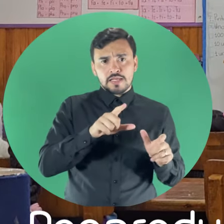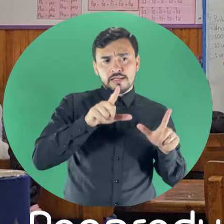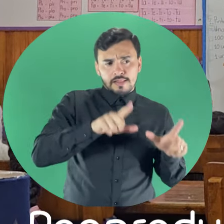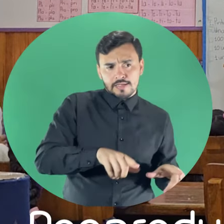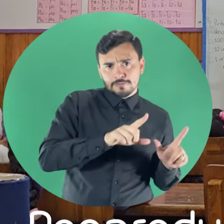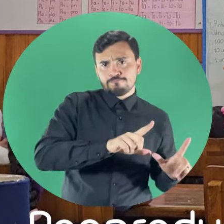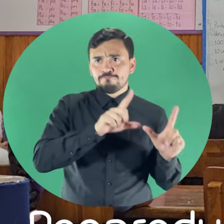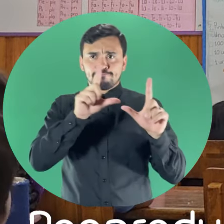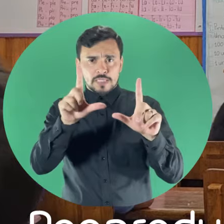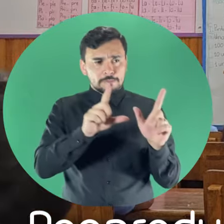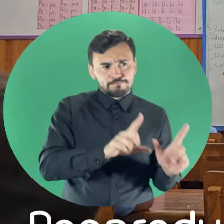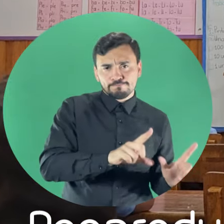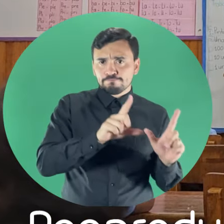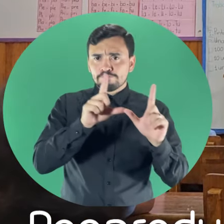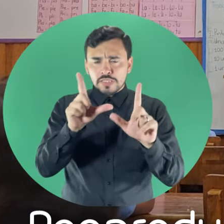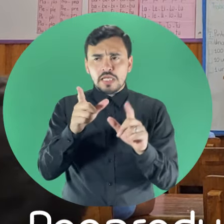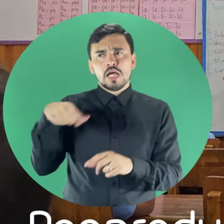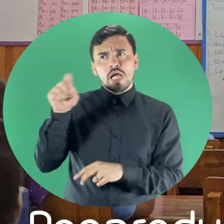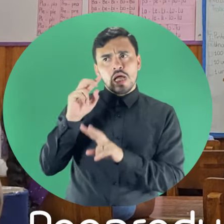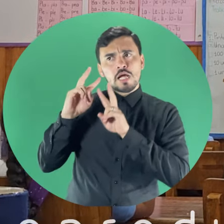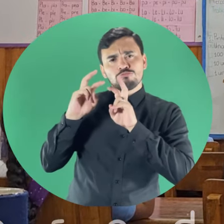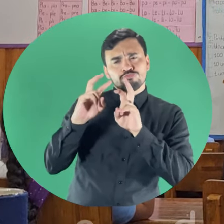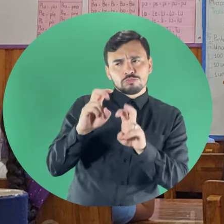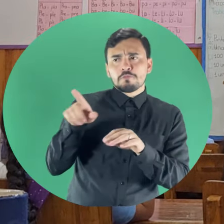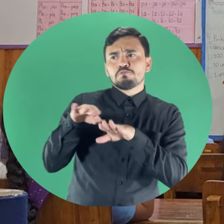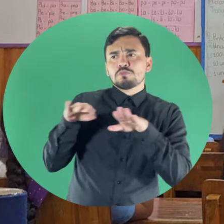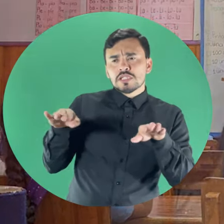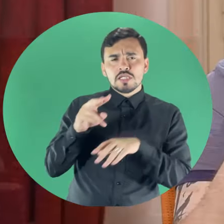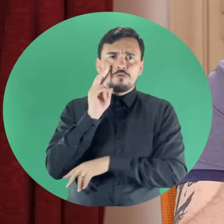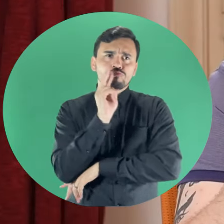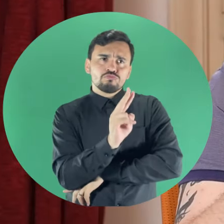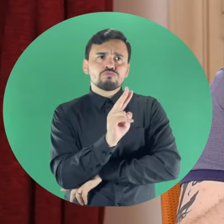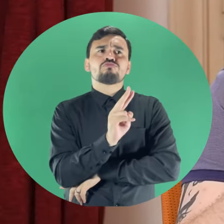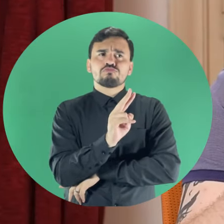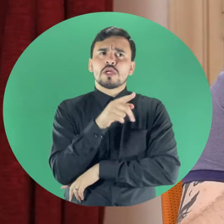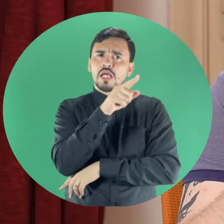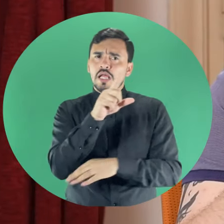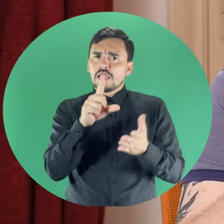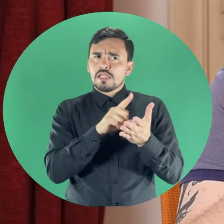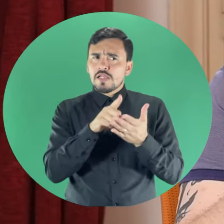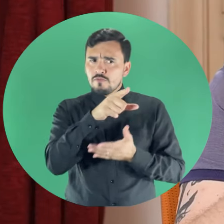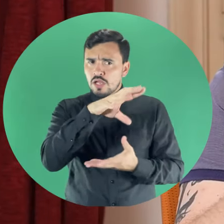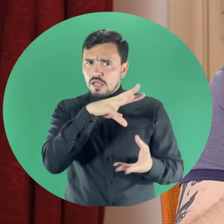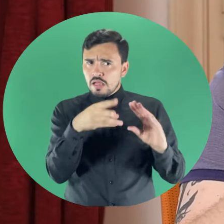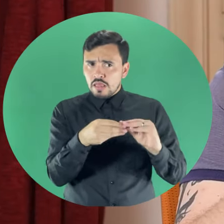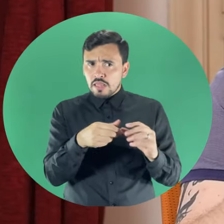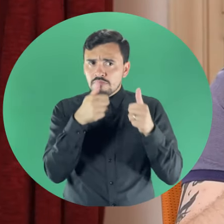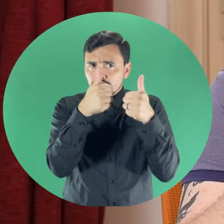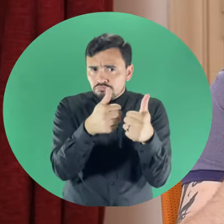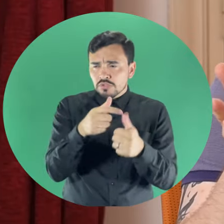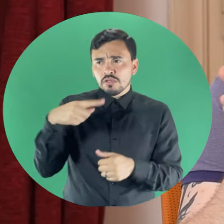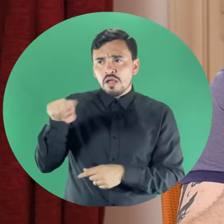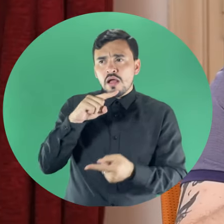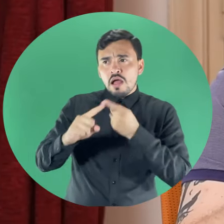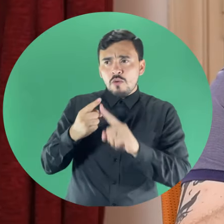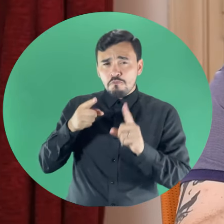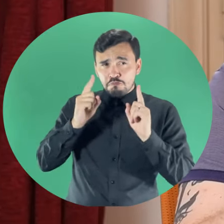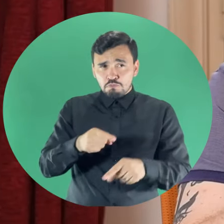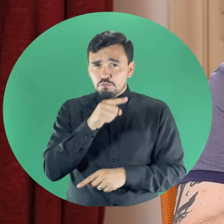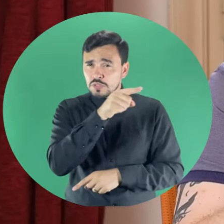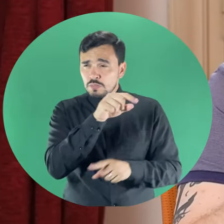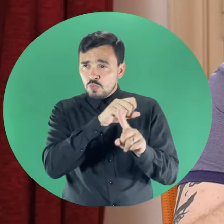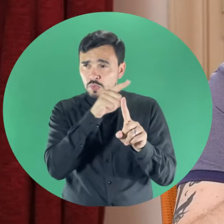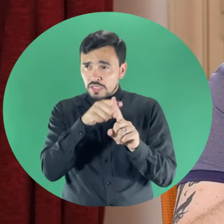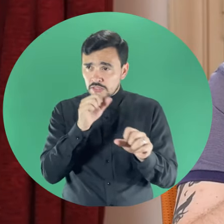clases, se va haciendo la revisión con la mesa, si el libro está funcionando según lo que se había definido en las